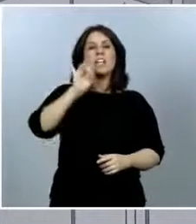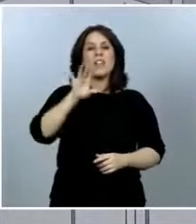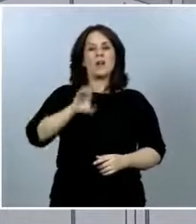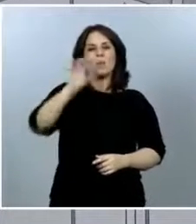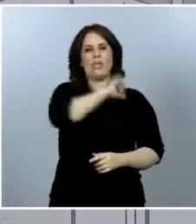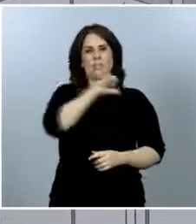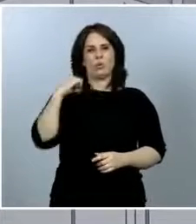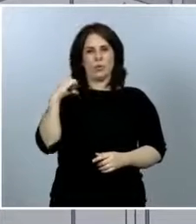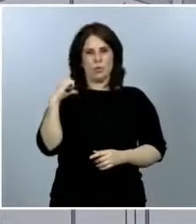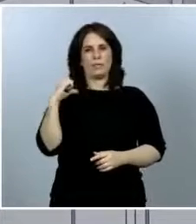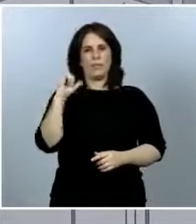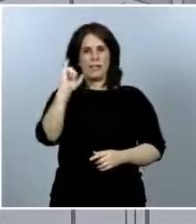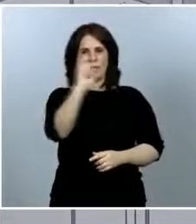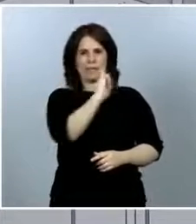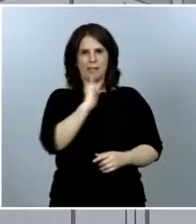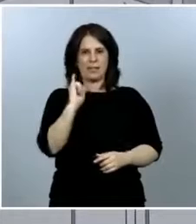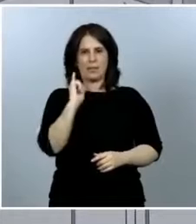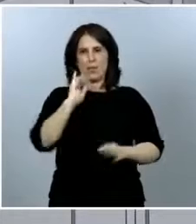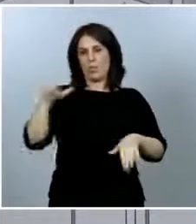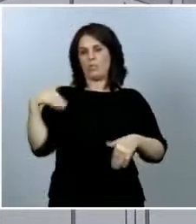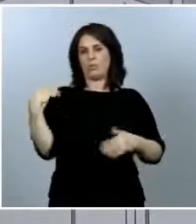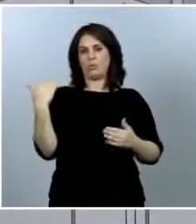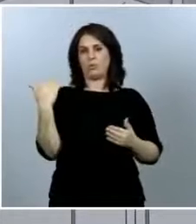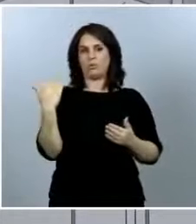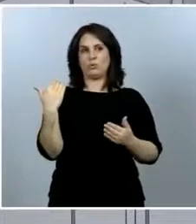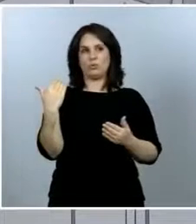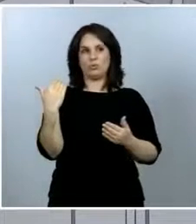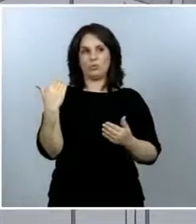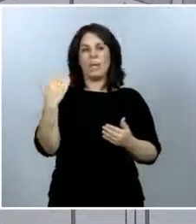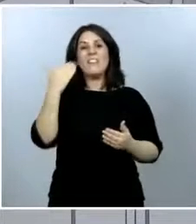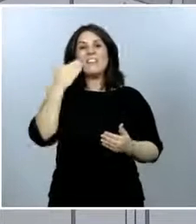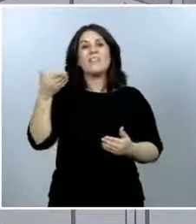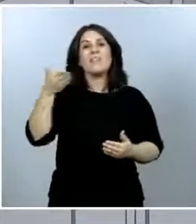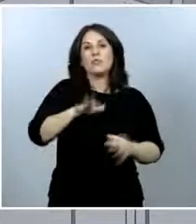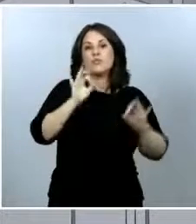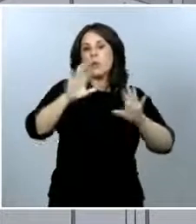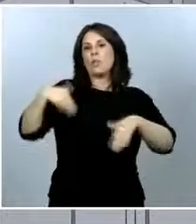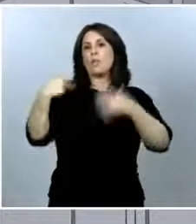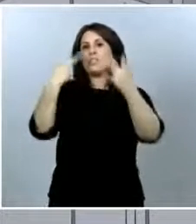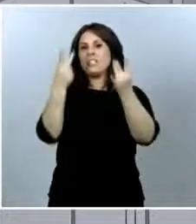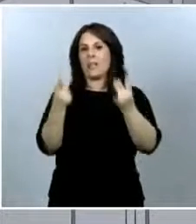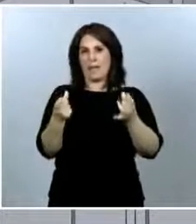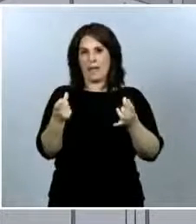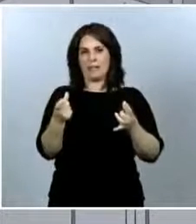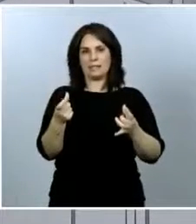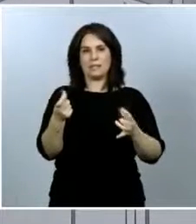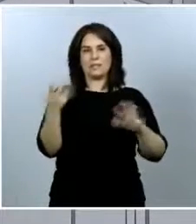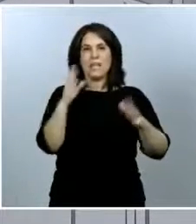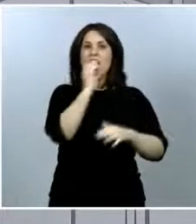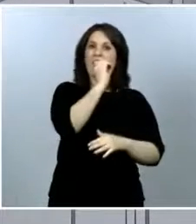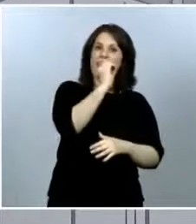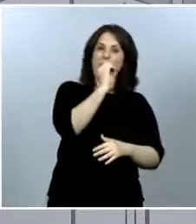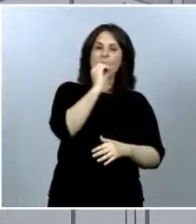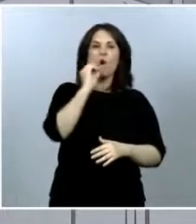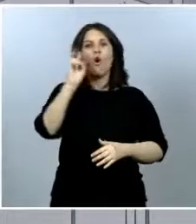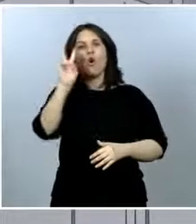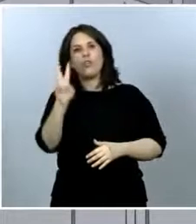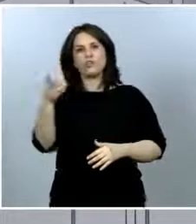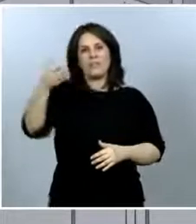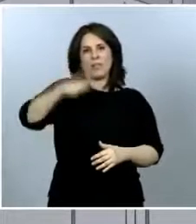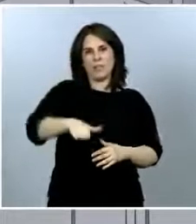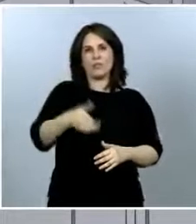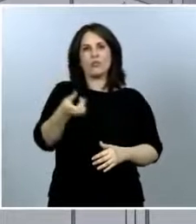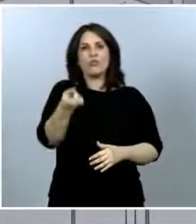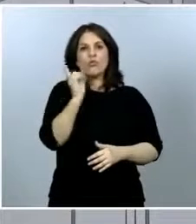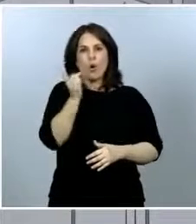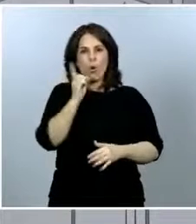que con fecha de defunción en los últimos siete días se han notificado entre cero y dos fallecidos únicamente en